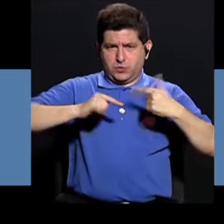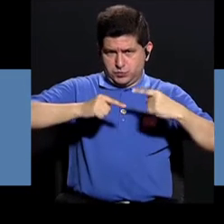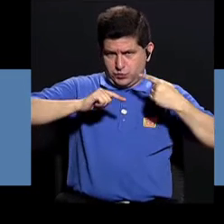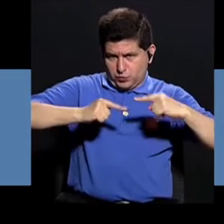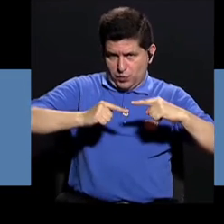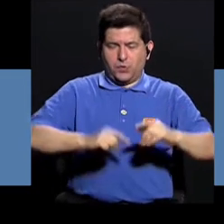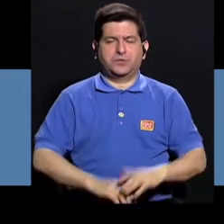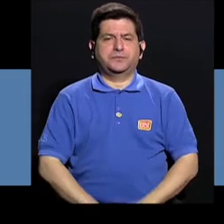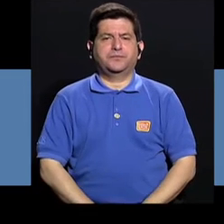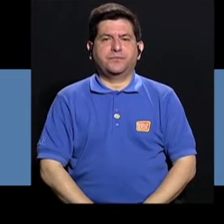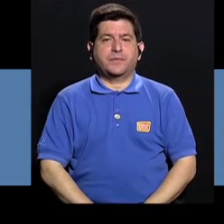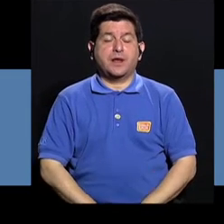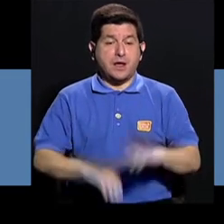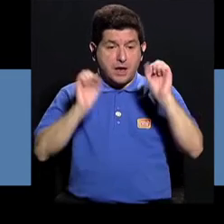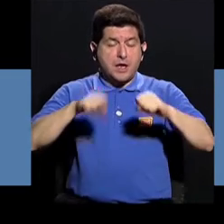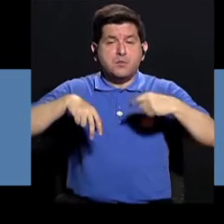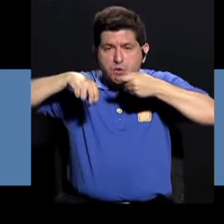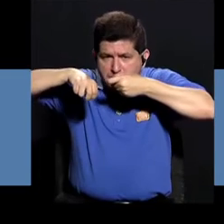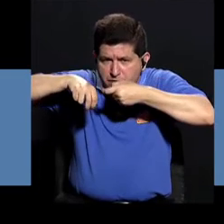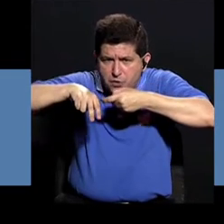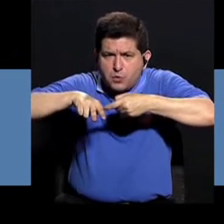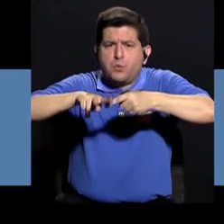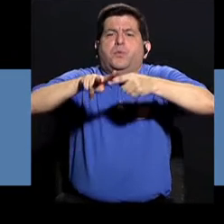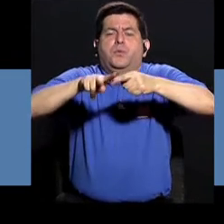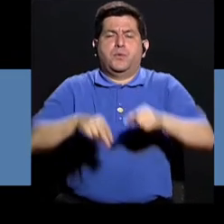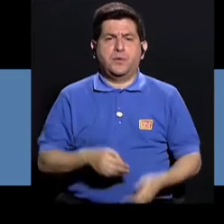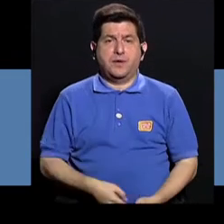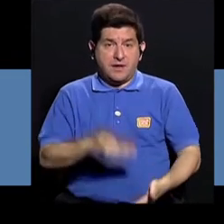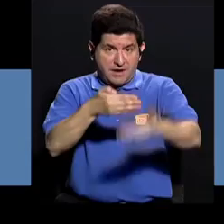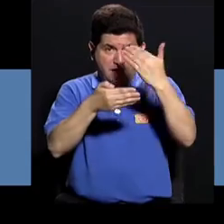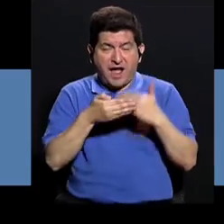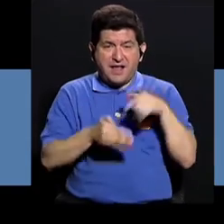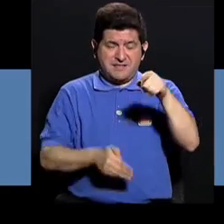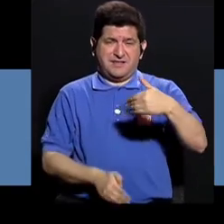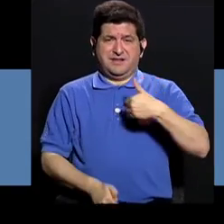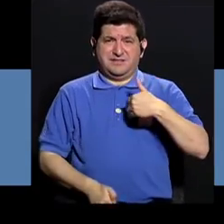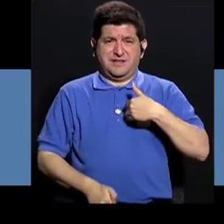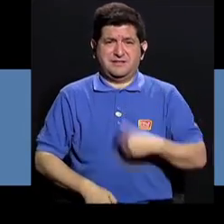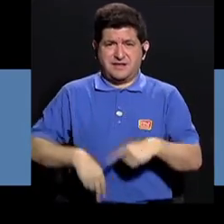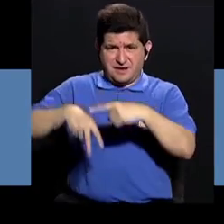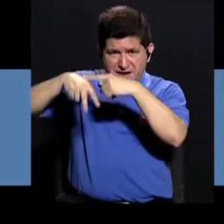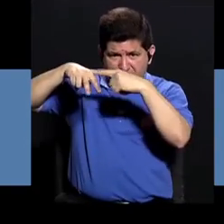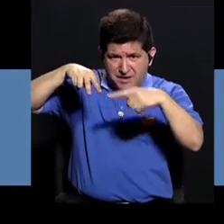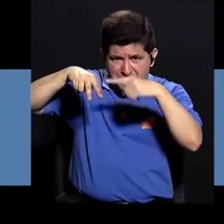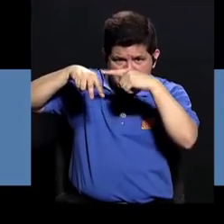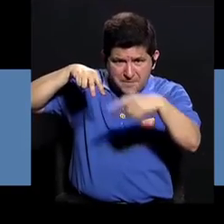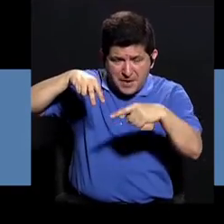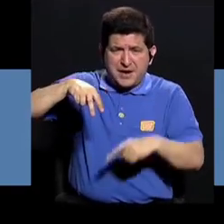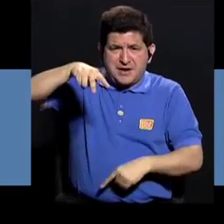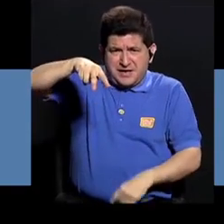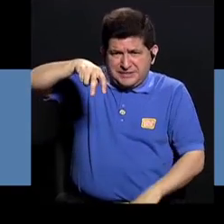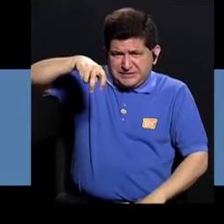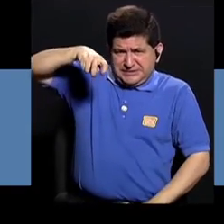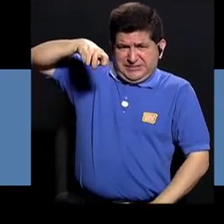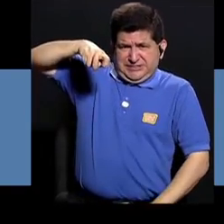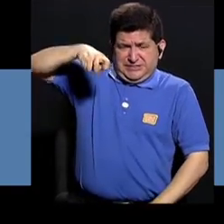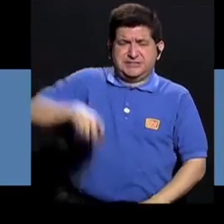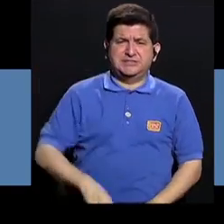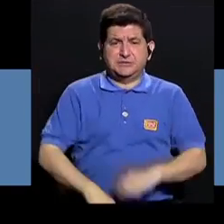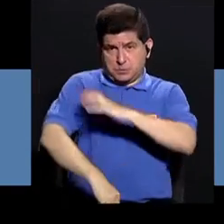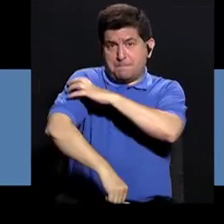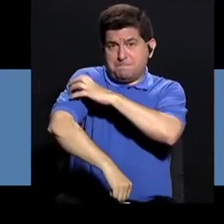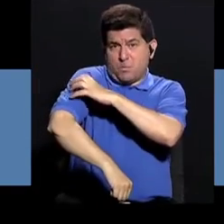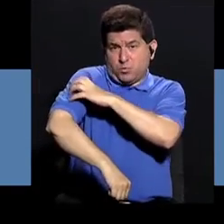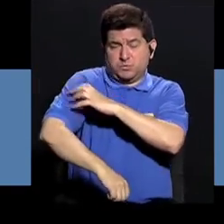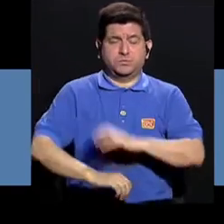sea, menos dolor y puede estirar más las piernas porque las tenía como más, más, este, constraídas,